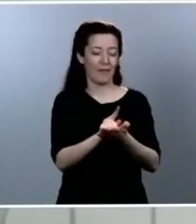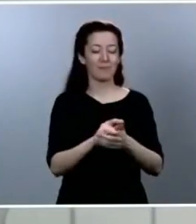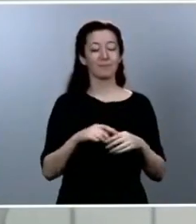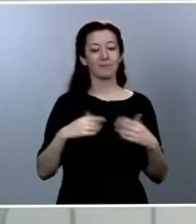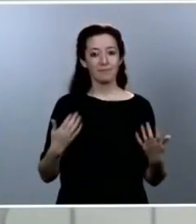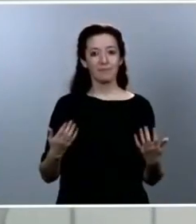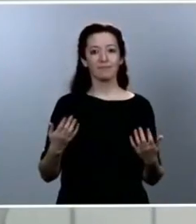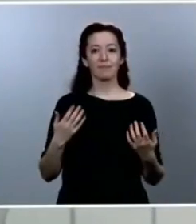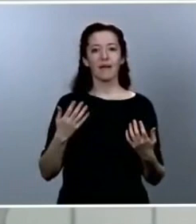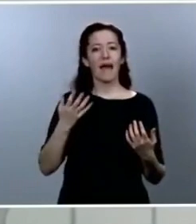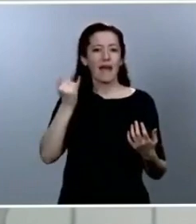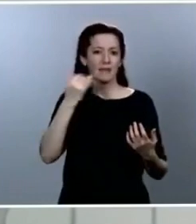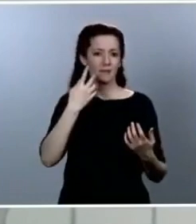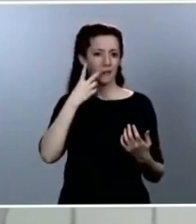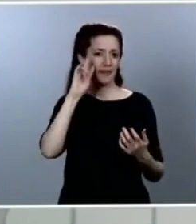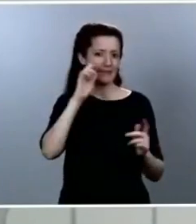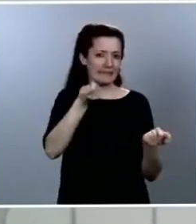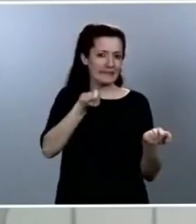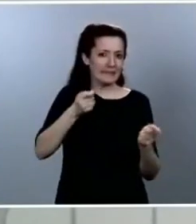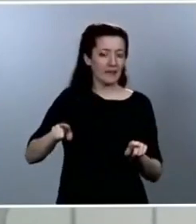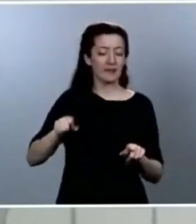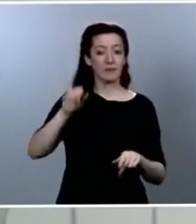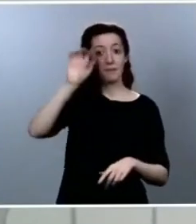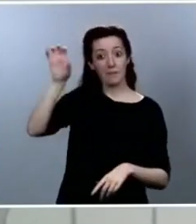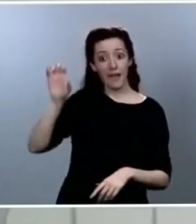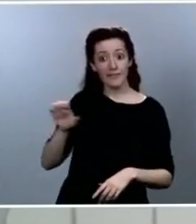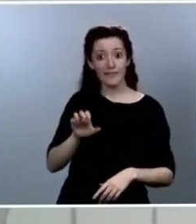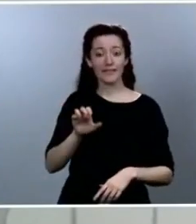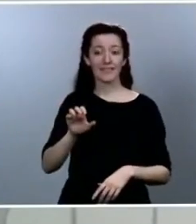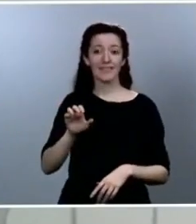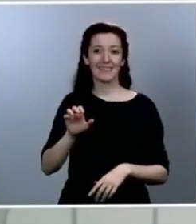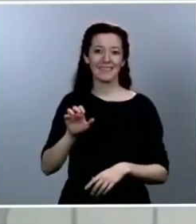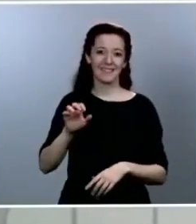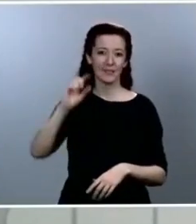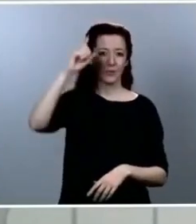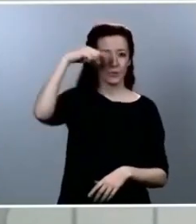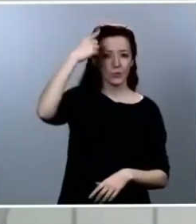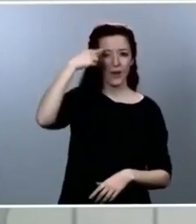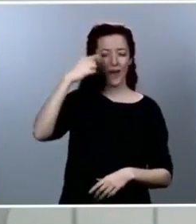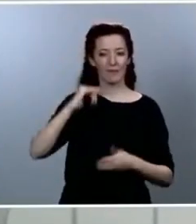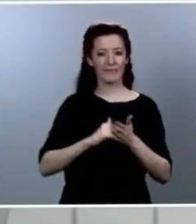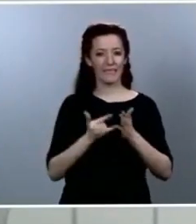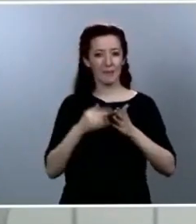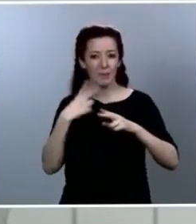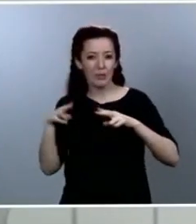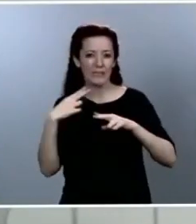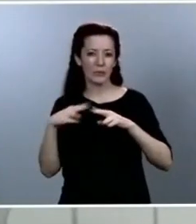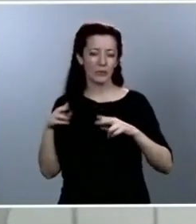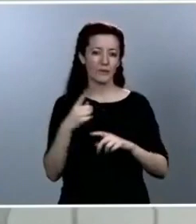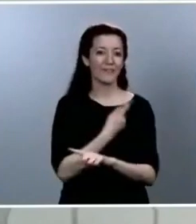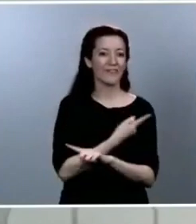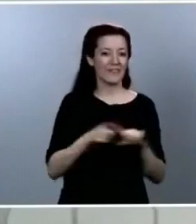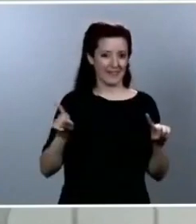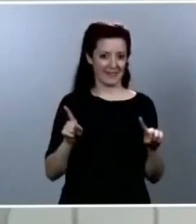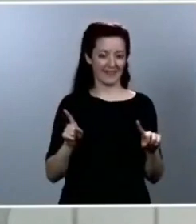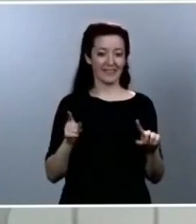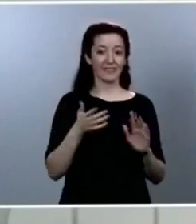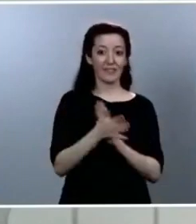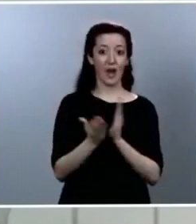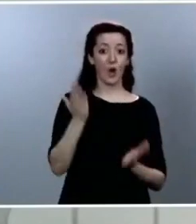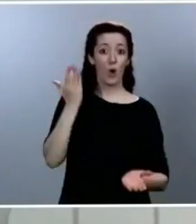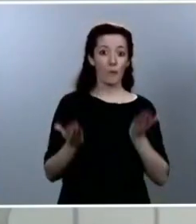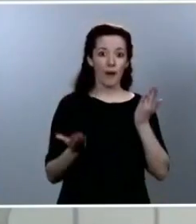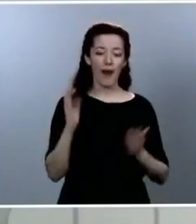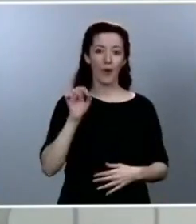culturas y sistemas políticos y sociales distintos que hacen difícil trasplantar sus lecciones. Naturalmente,